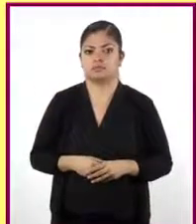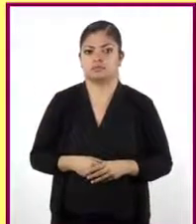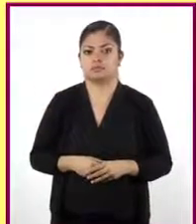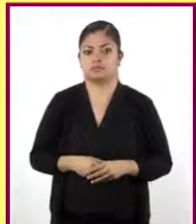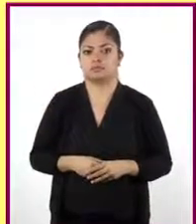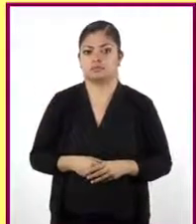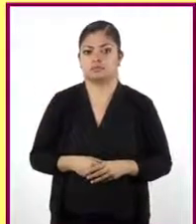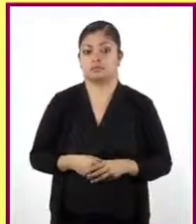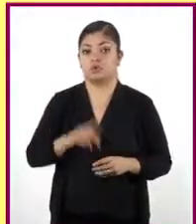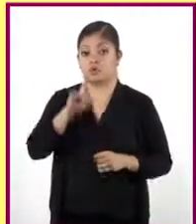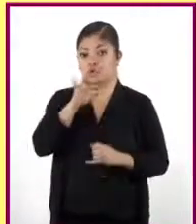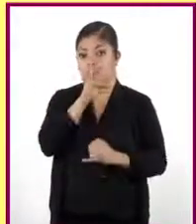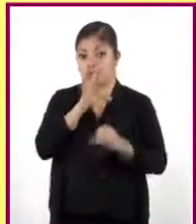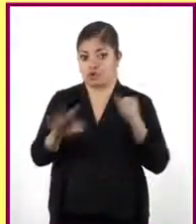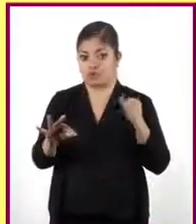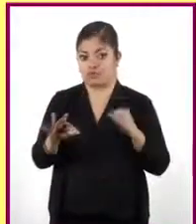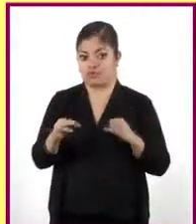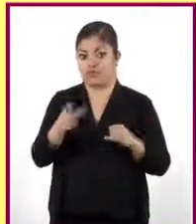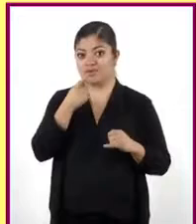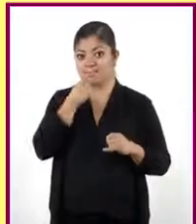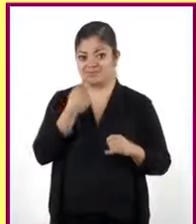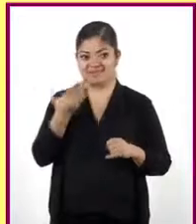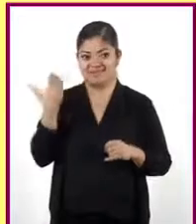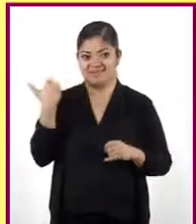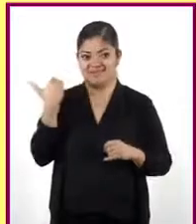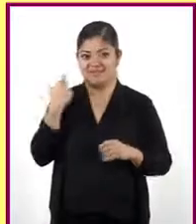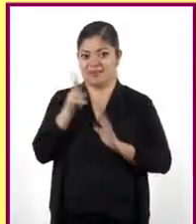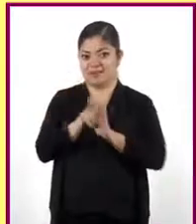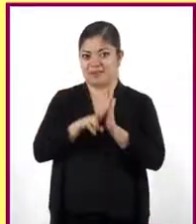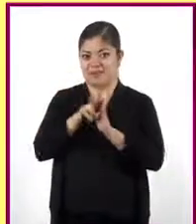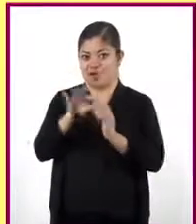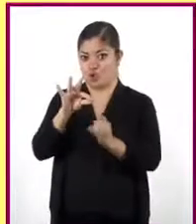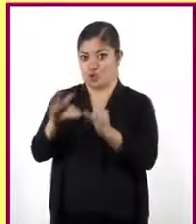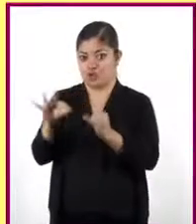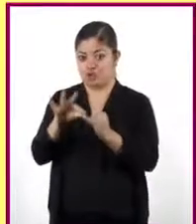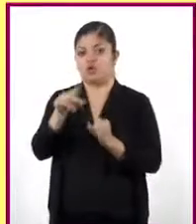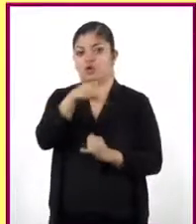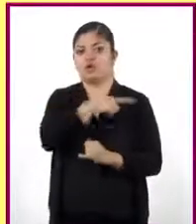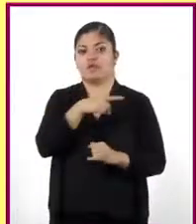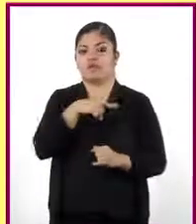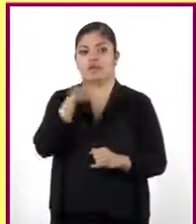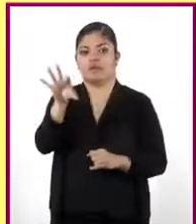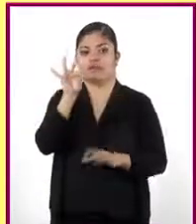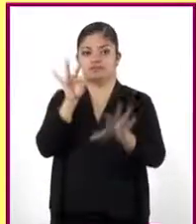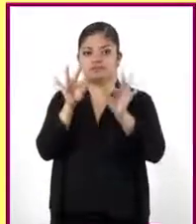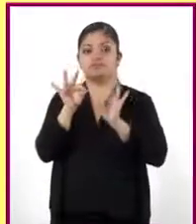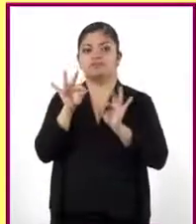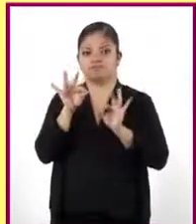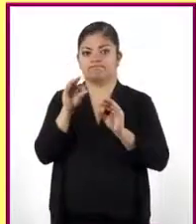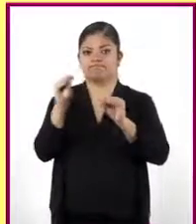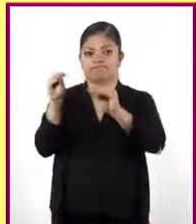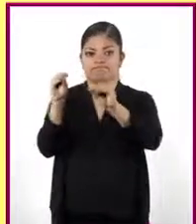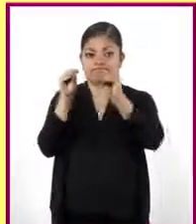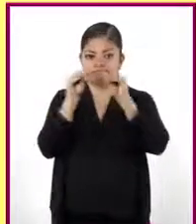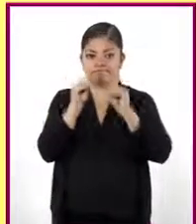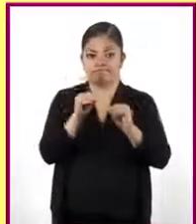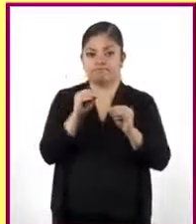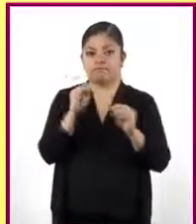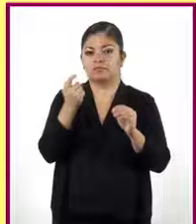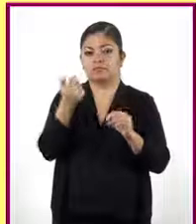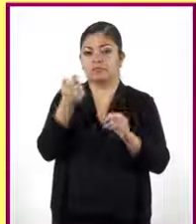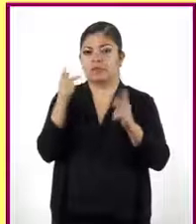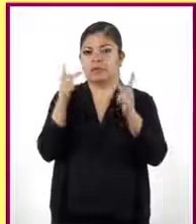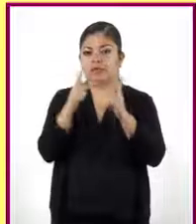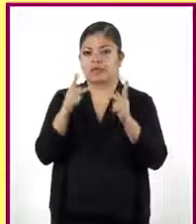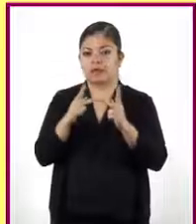Y por último, como se mencionó al final del video, encuentren expresiones algebraicamente equivalentes